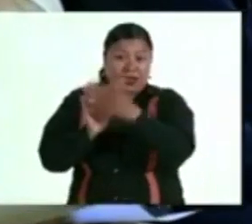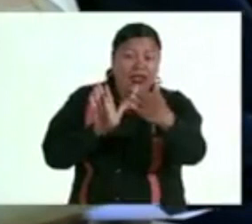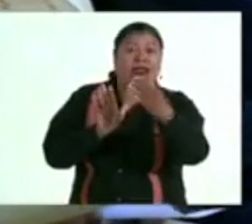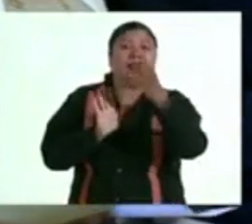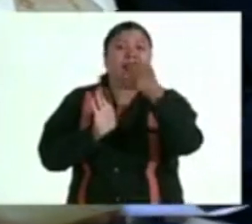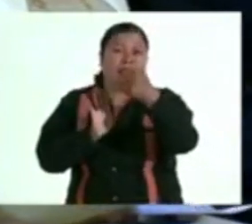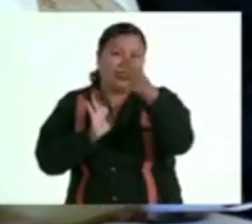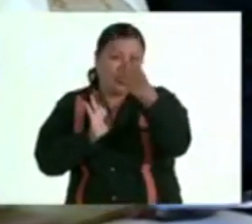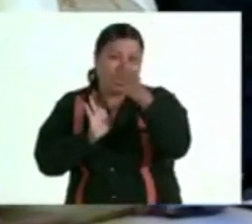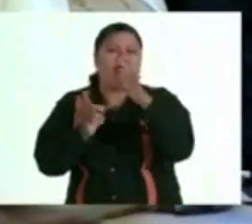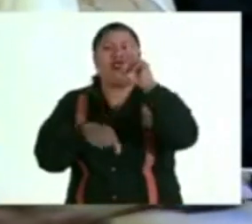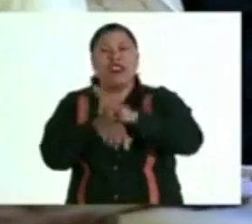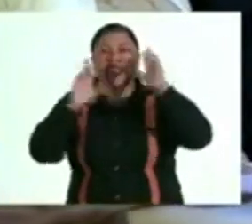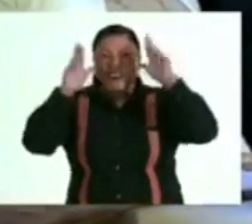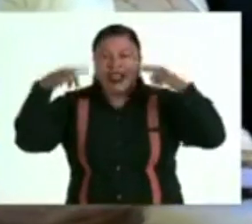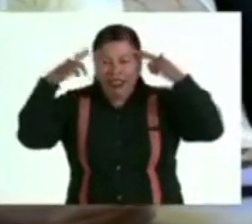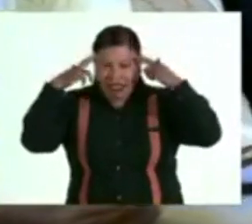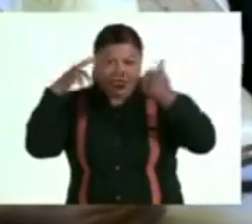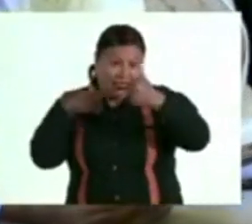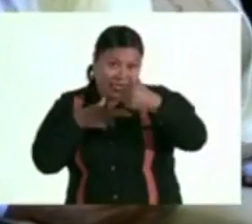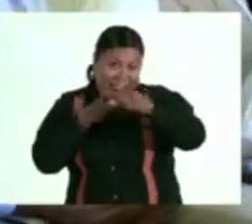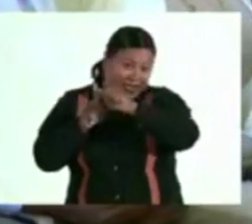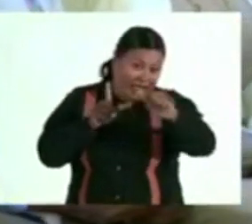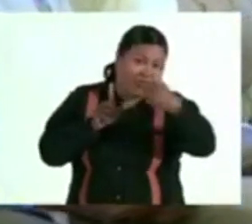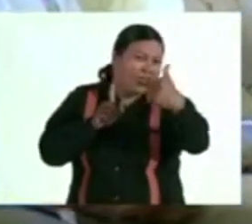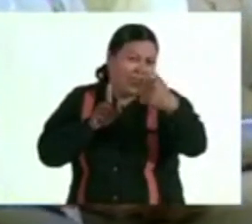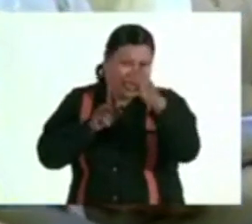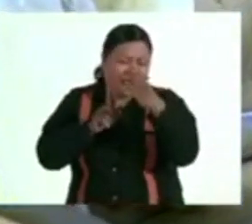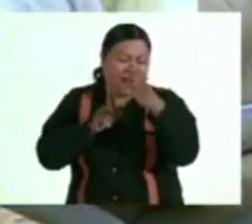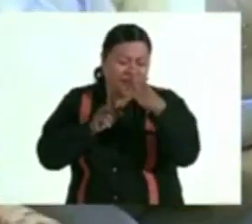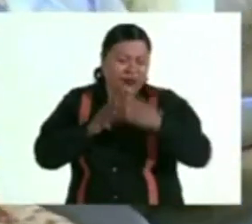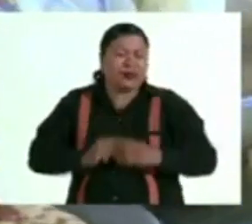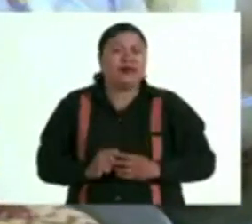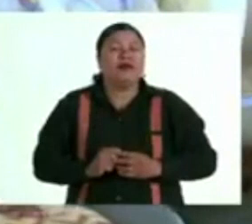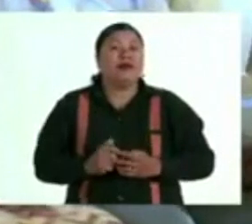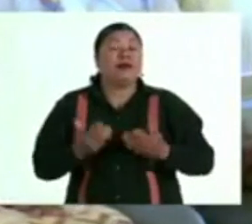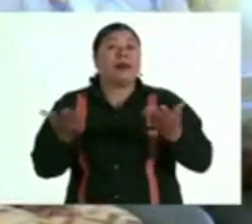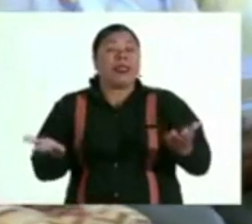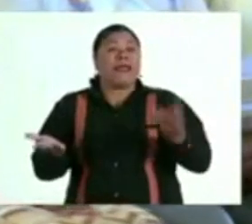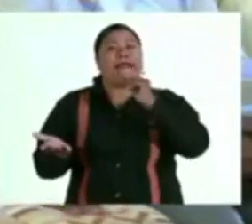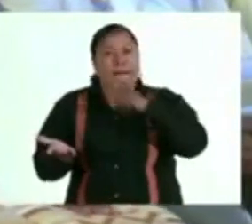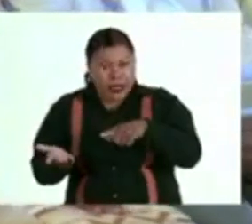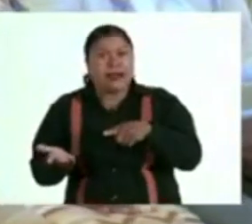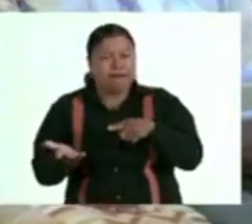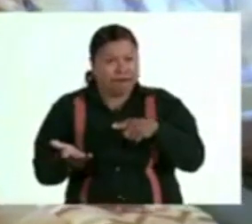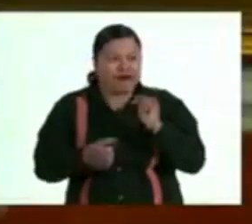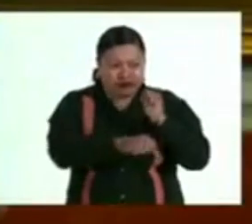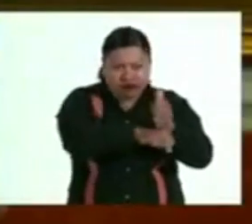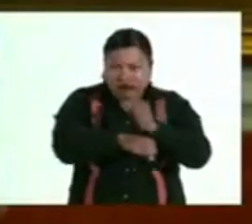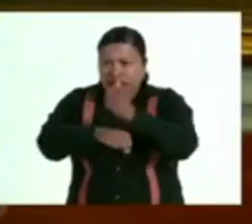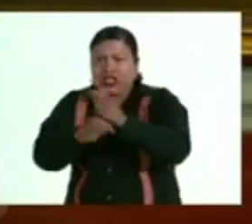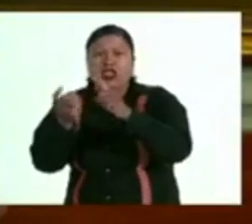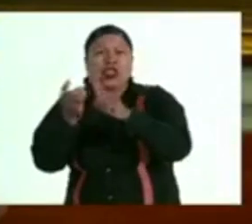6 de enero y el día de Reyes del 6 hasta el 7 de enero. Además, vamos a implementar en